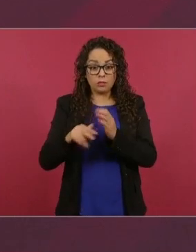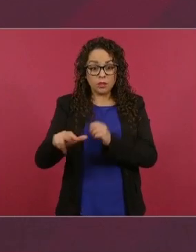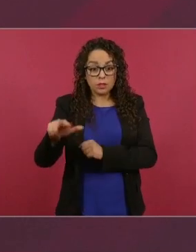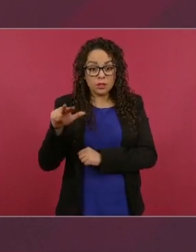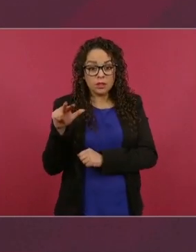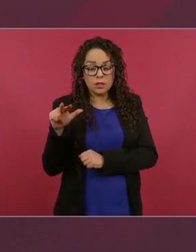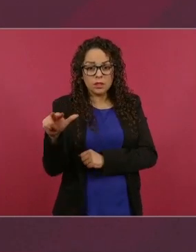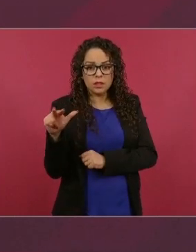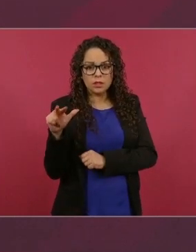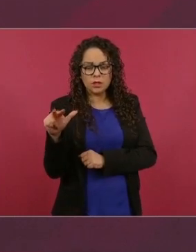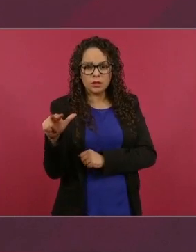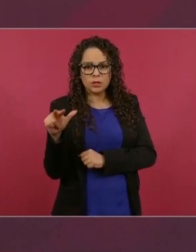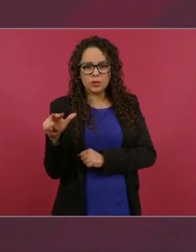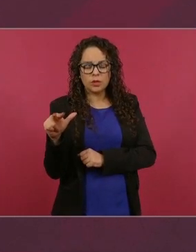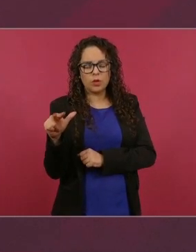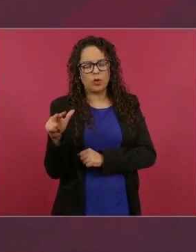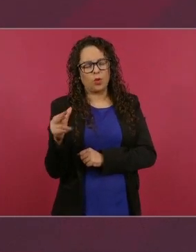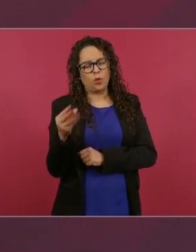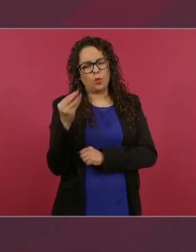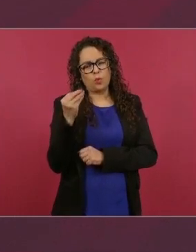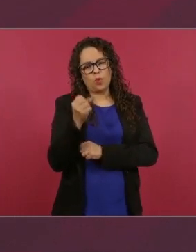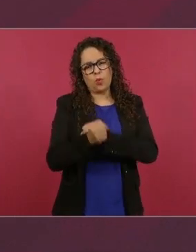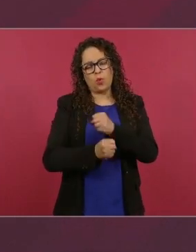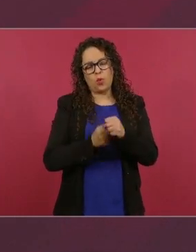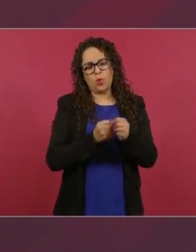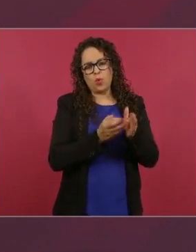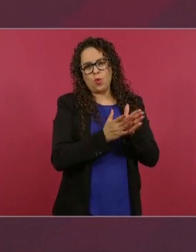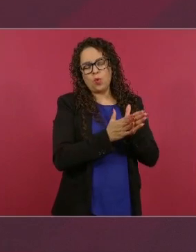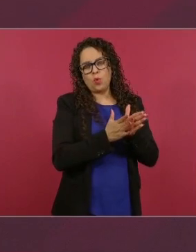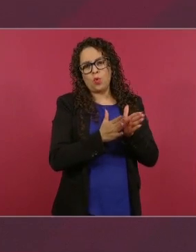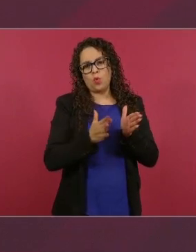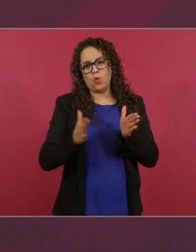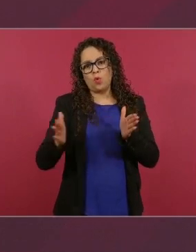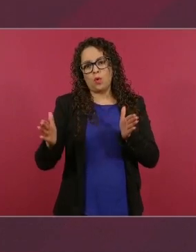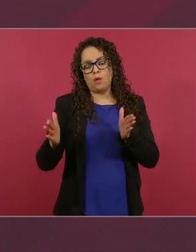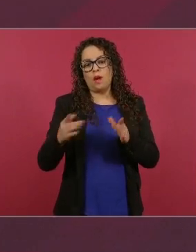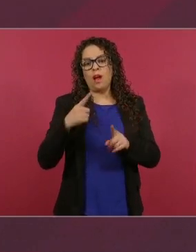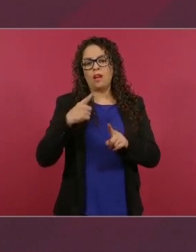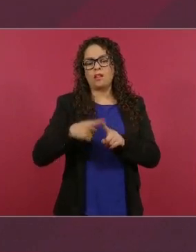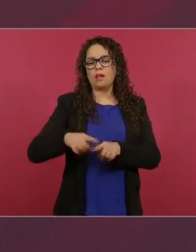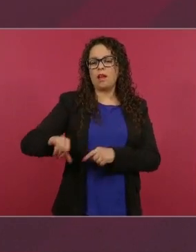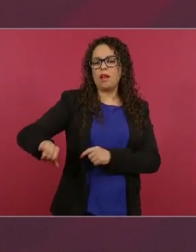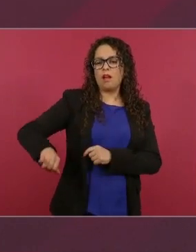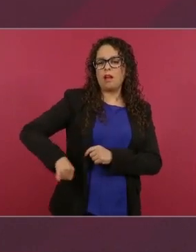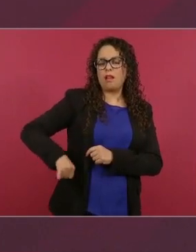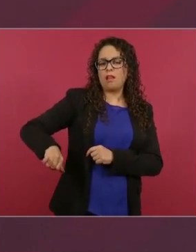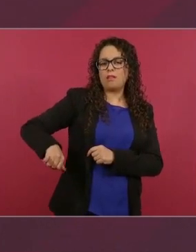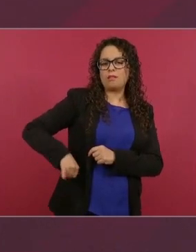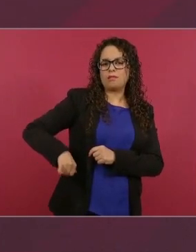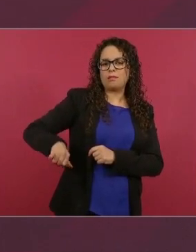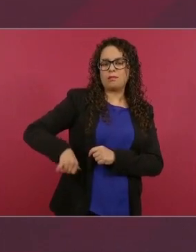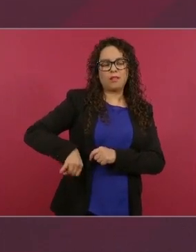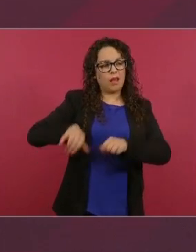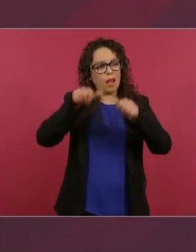predilectos del régimen eran los oligarcas, era una minoría,